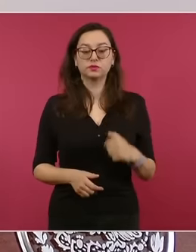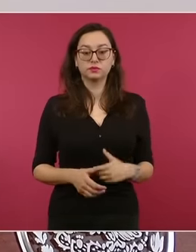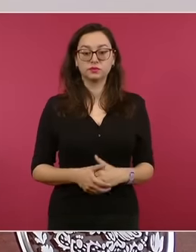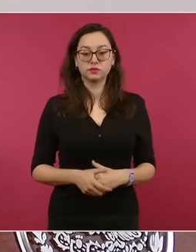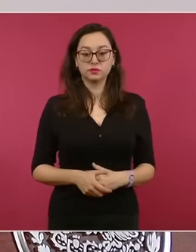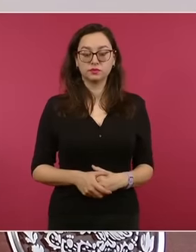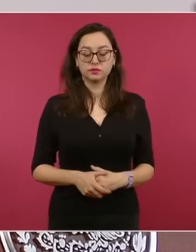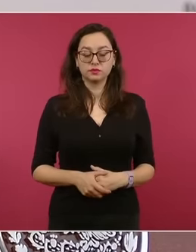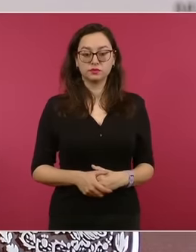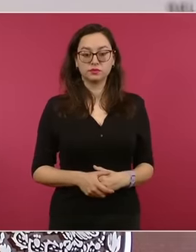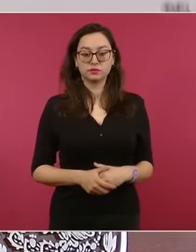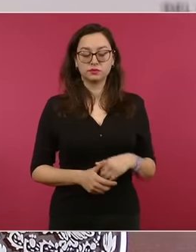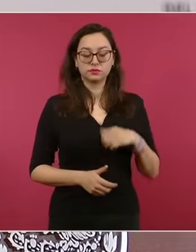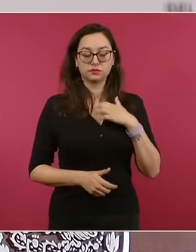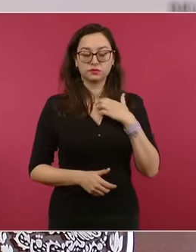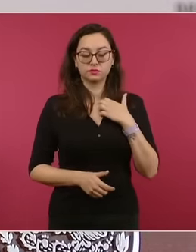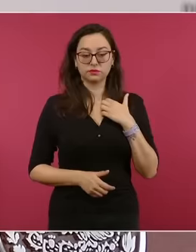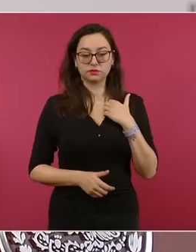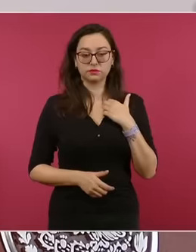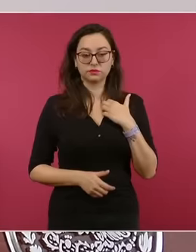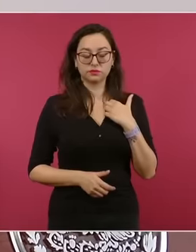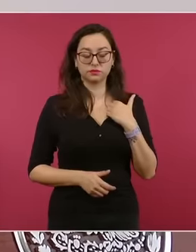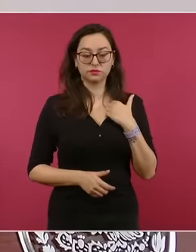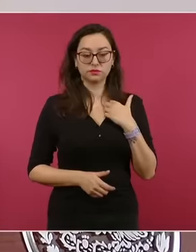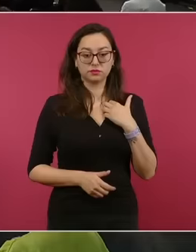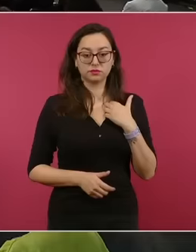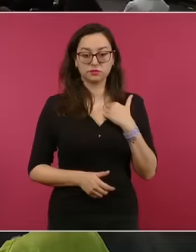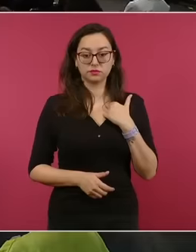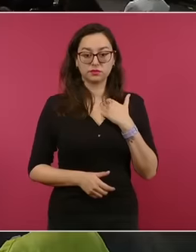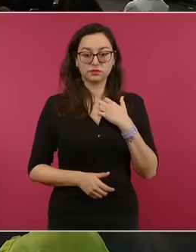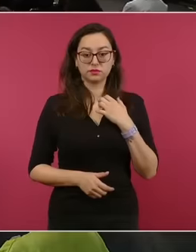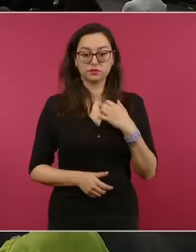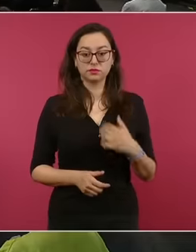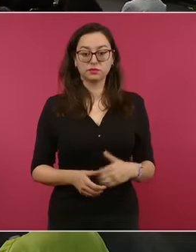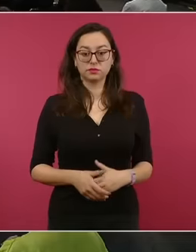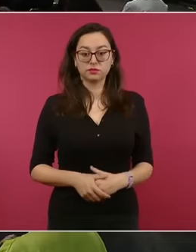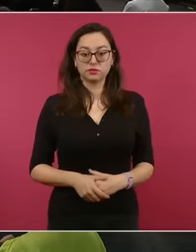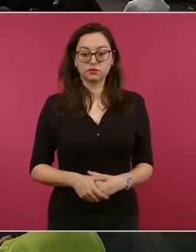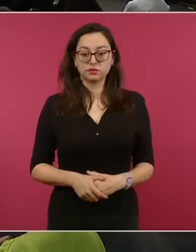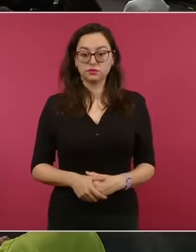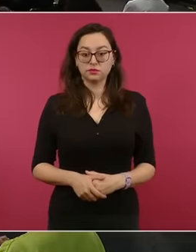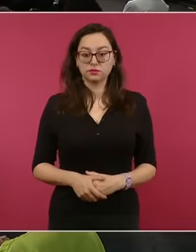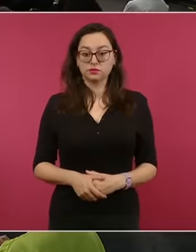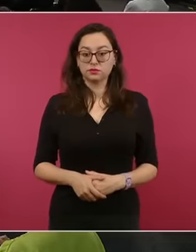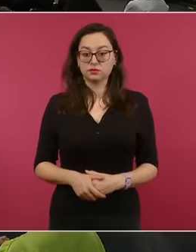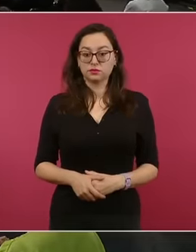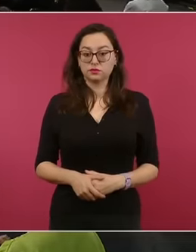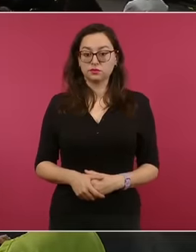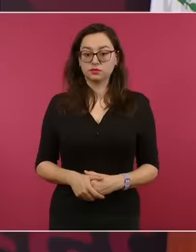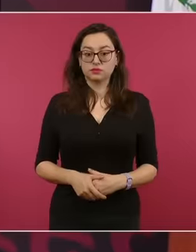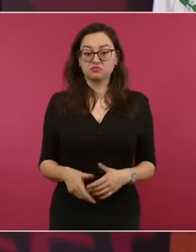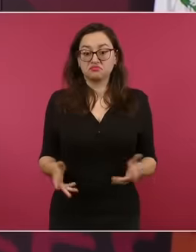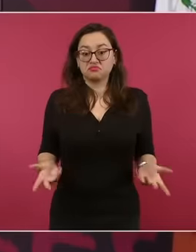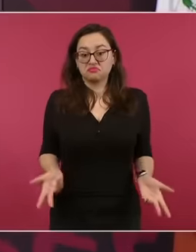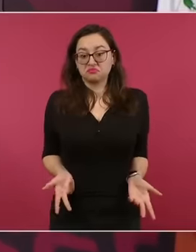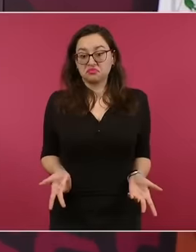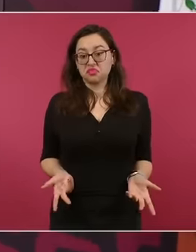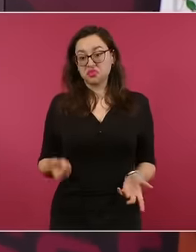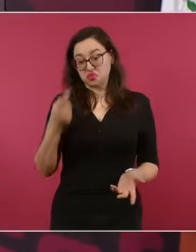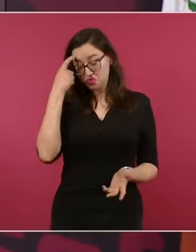una mala información.